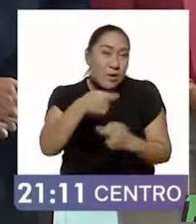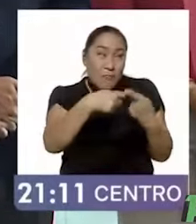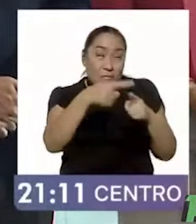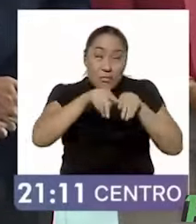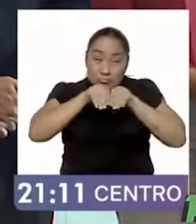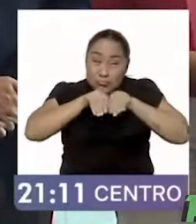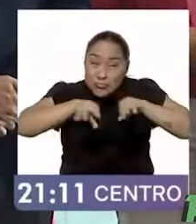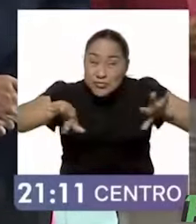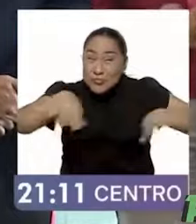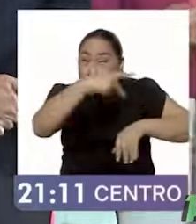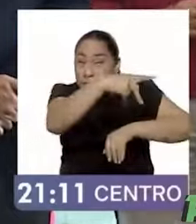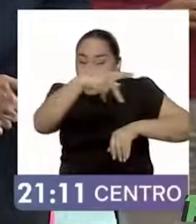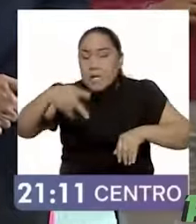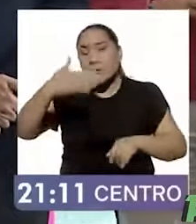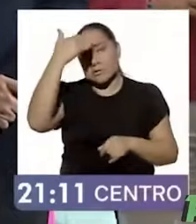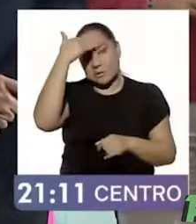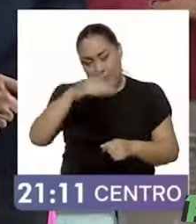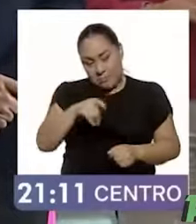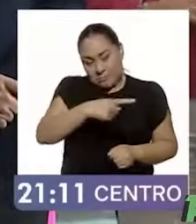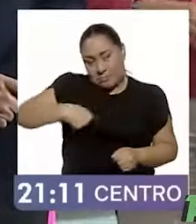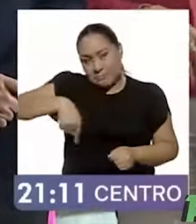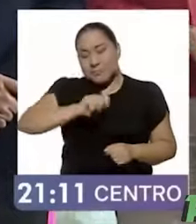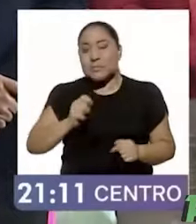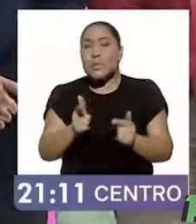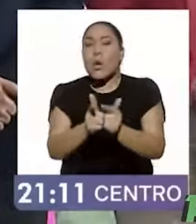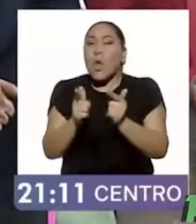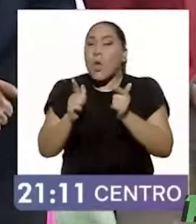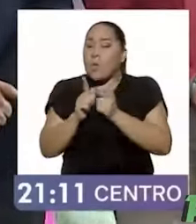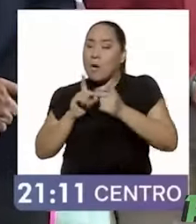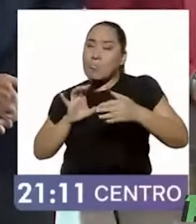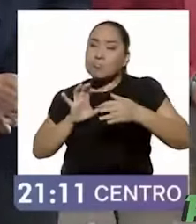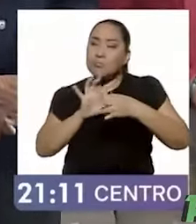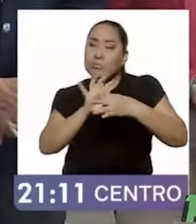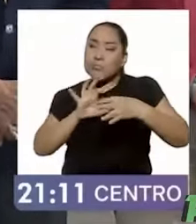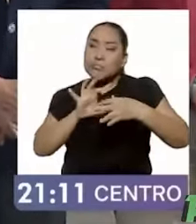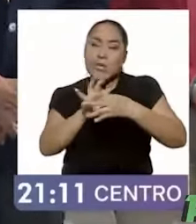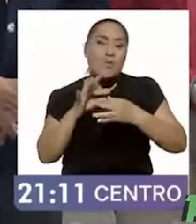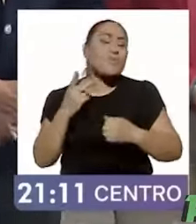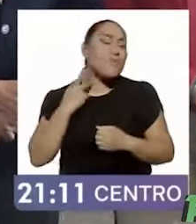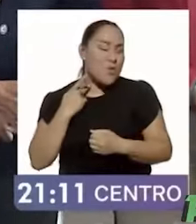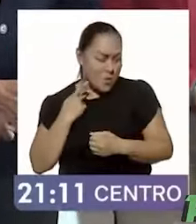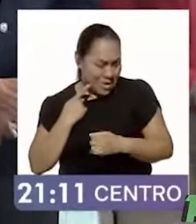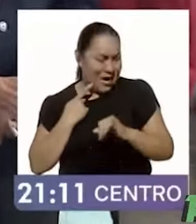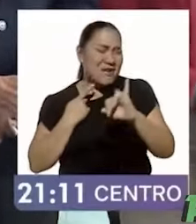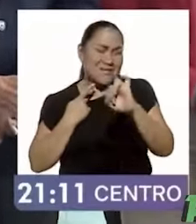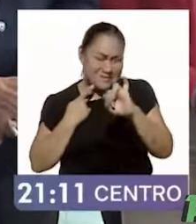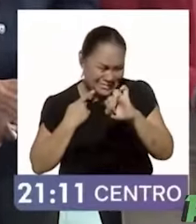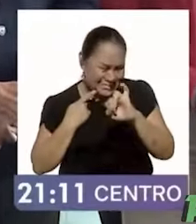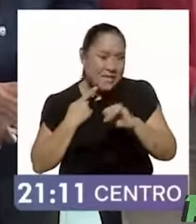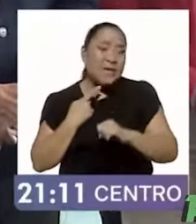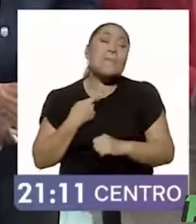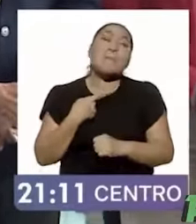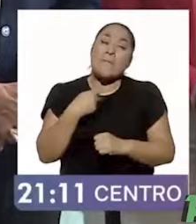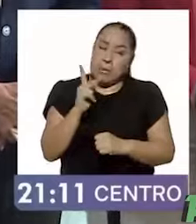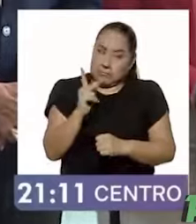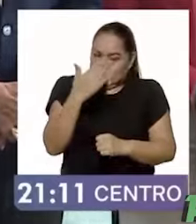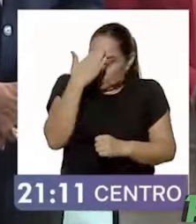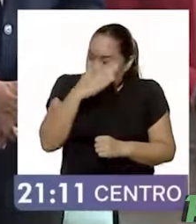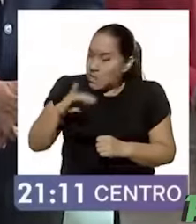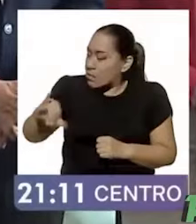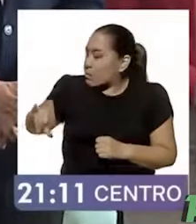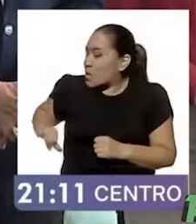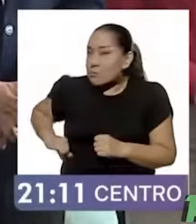somos parte, somos partido, somos una coalición, y obviamente tenemos un interés